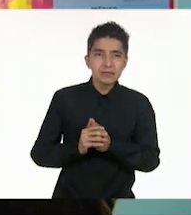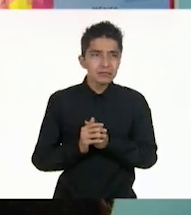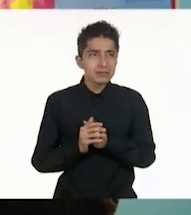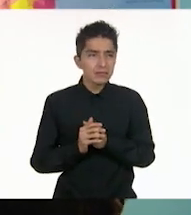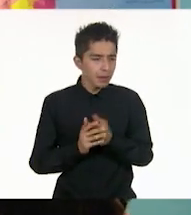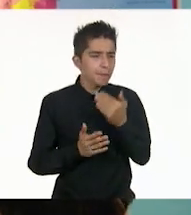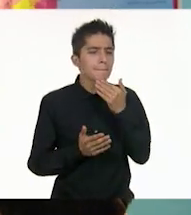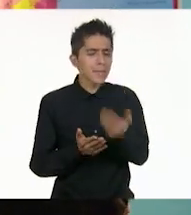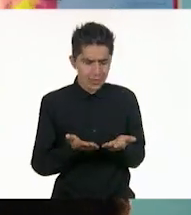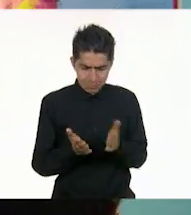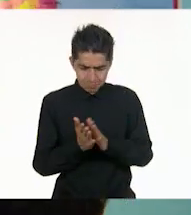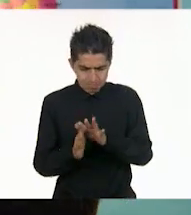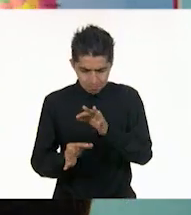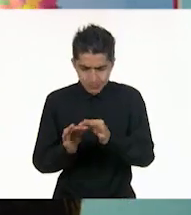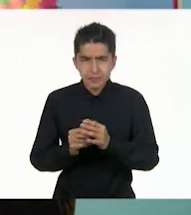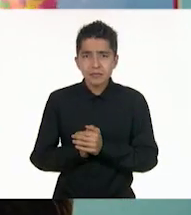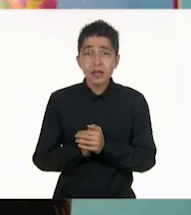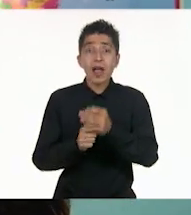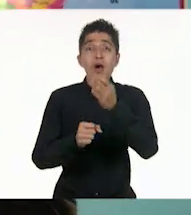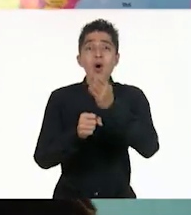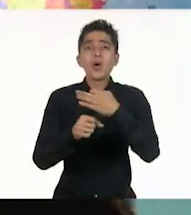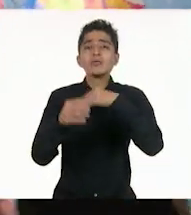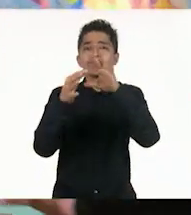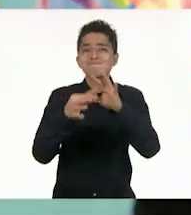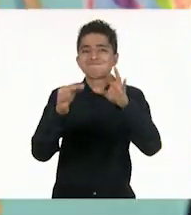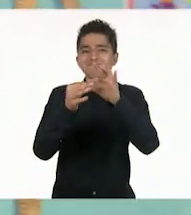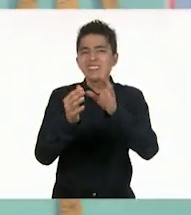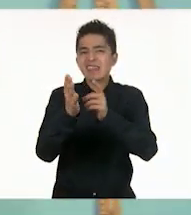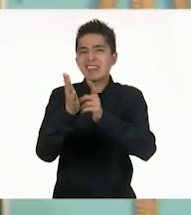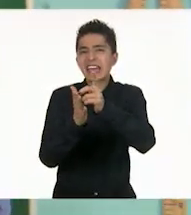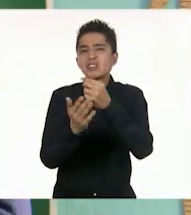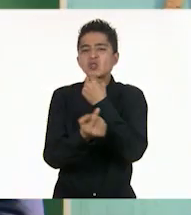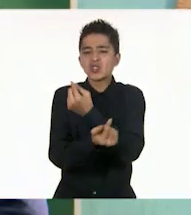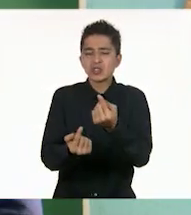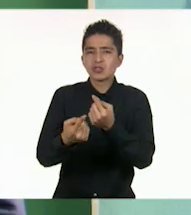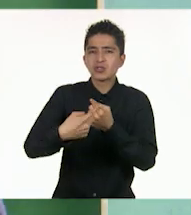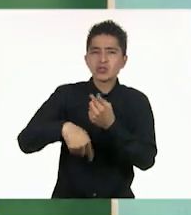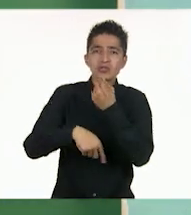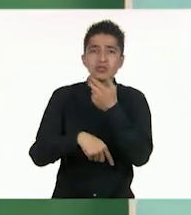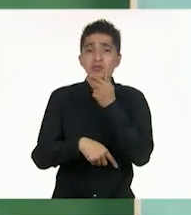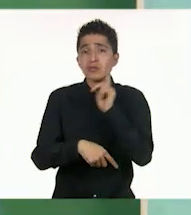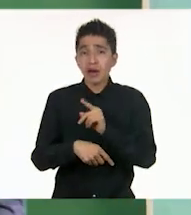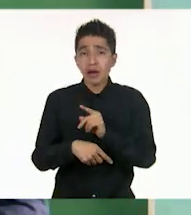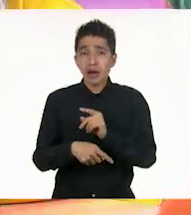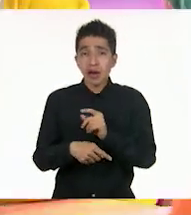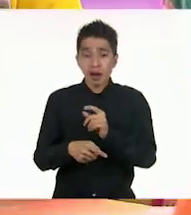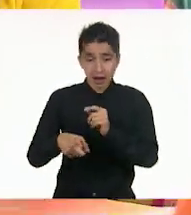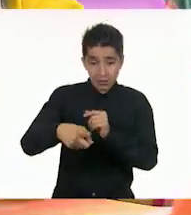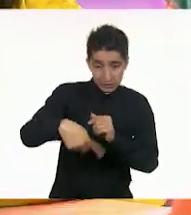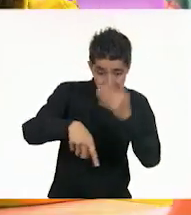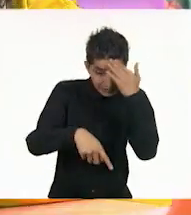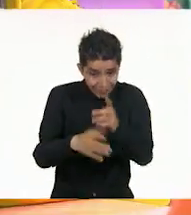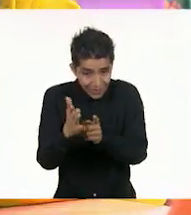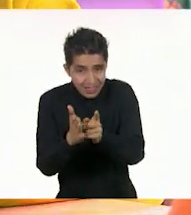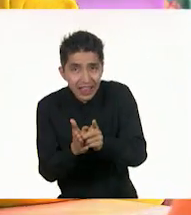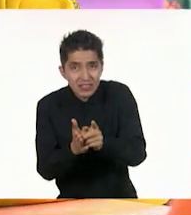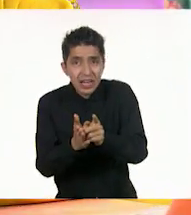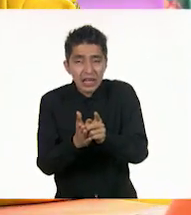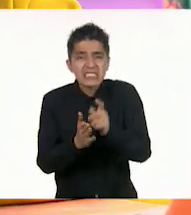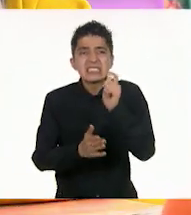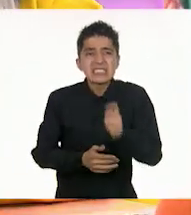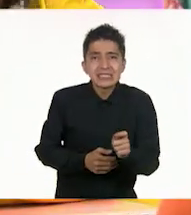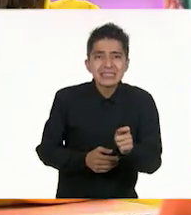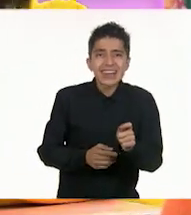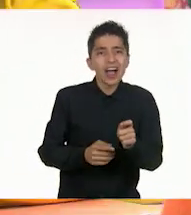Bien. Hoy vamos a hablar de los derechos de los niños. ¿Alguien sabe lo que es un derecho? Pues lo contrario de izquierdo, ¿no,